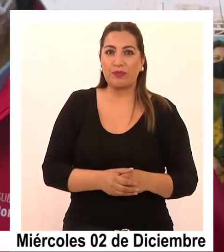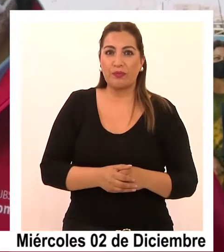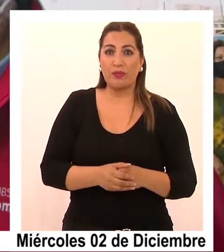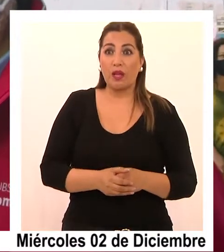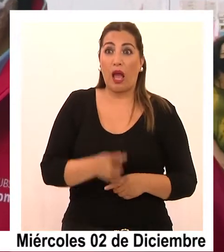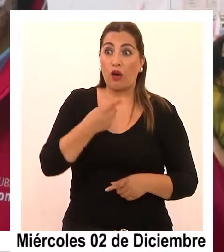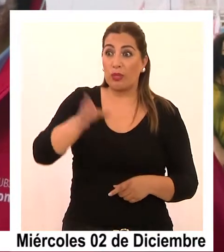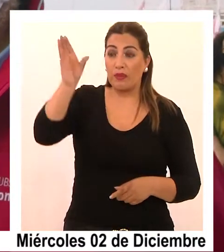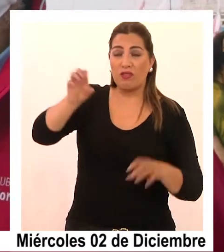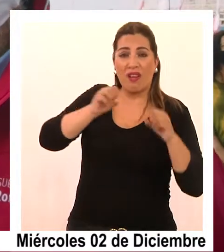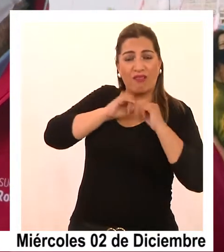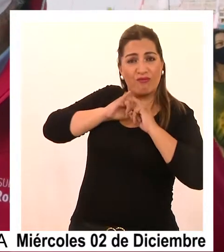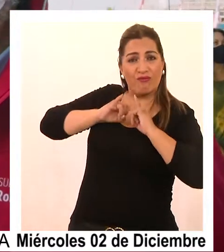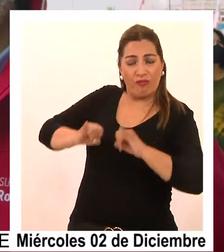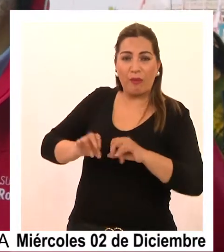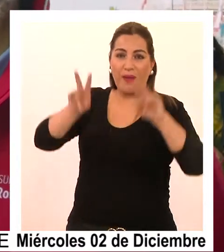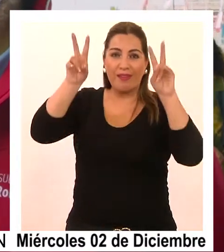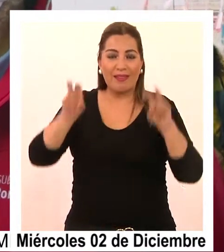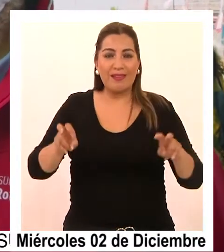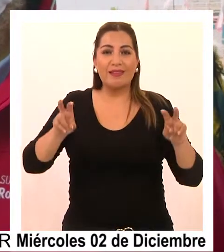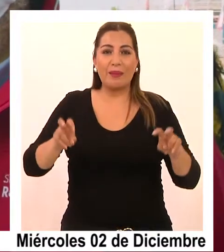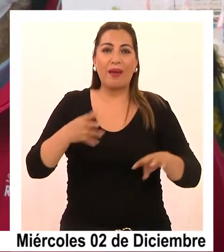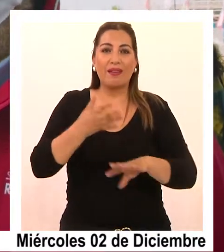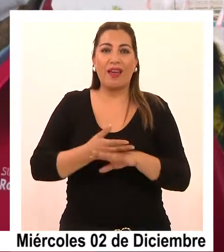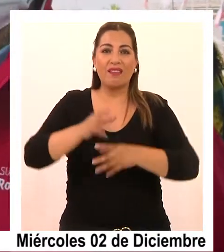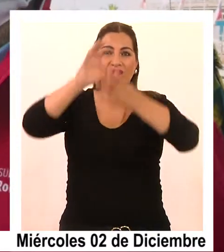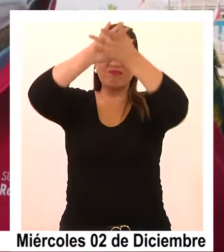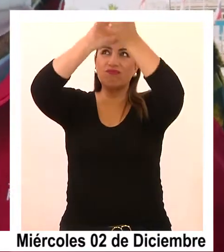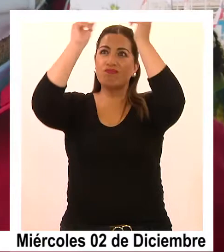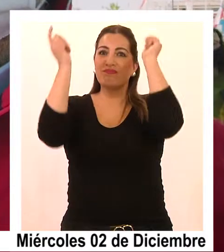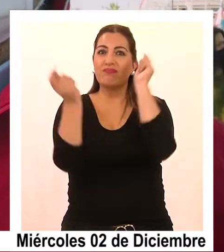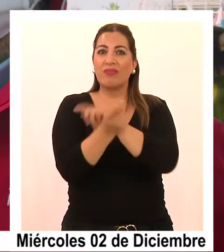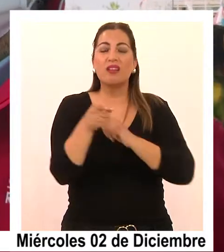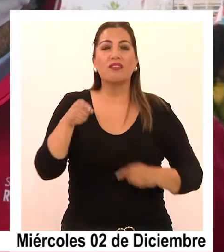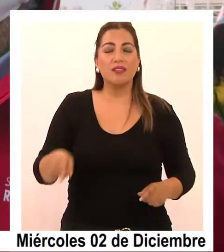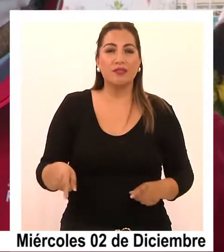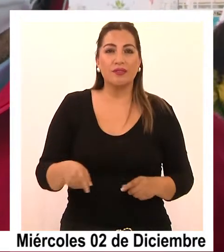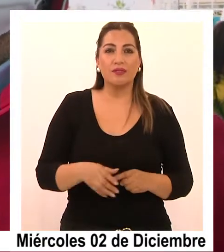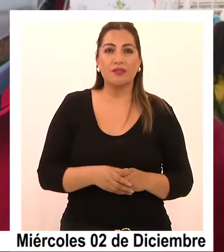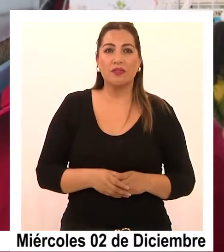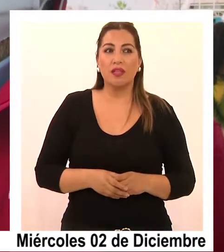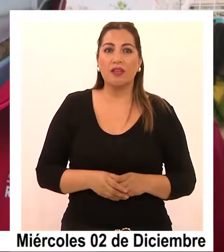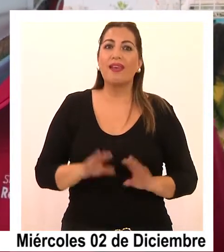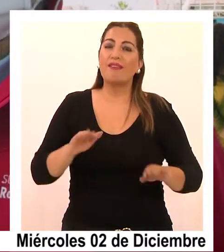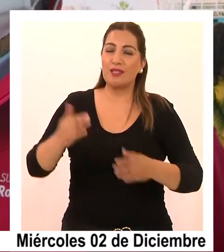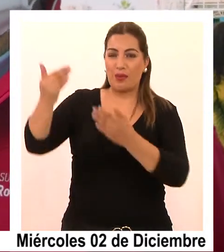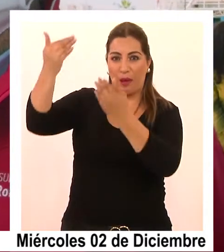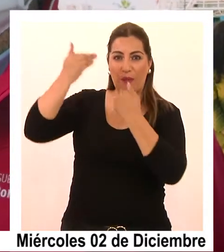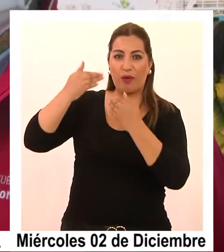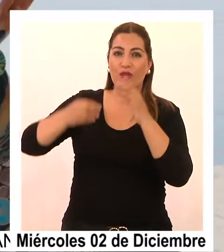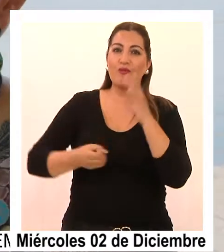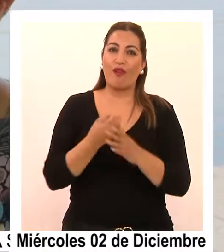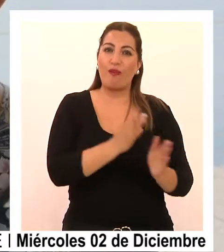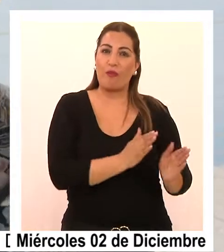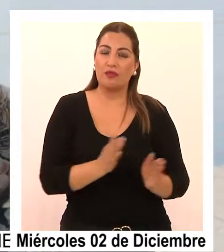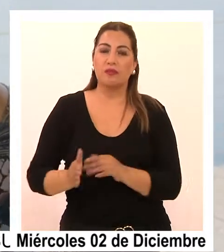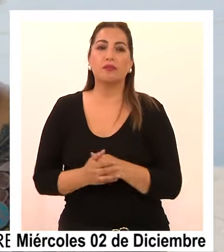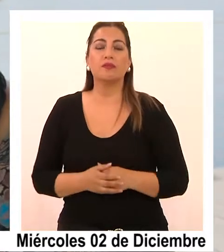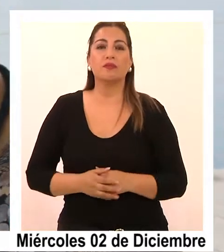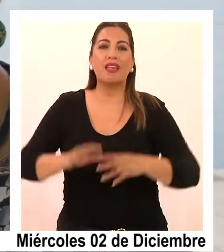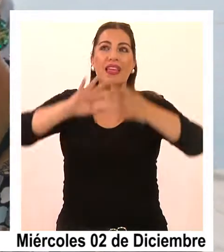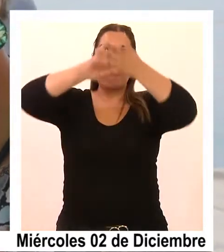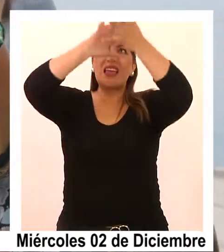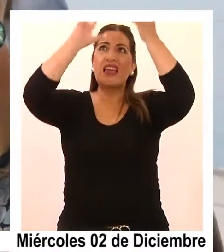difusión sobre los aspectos que revista el cambio climático y que sean en buenas cuentas unos aliados nuestros en este nuevo proceso. El cambio